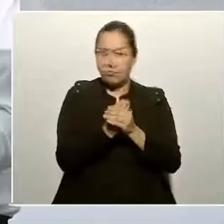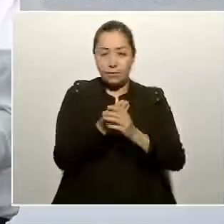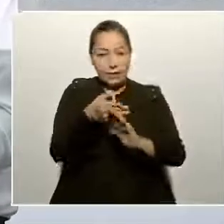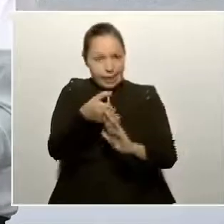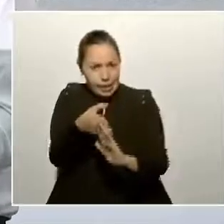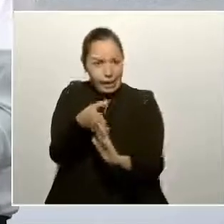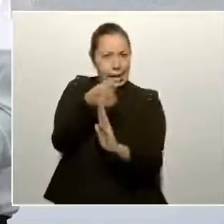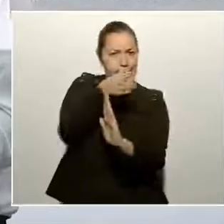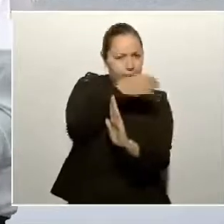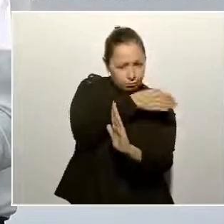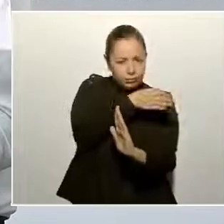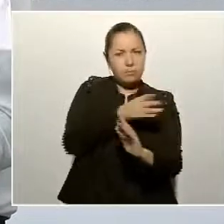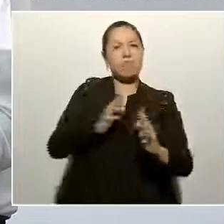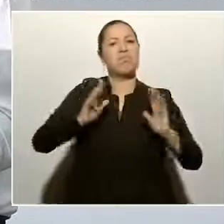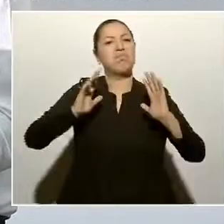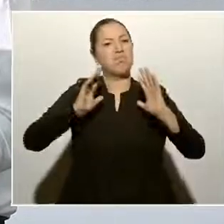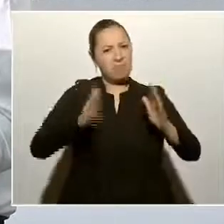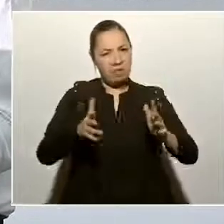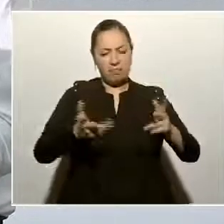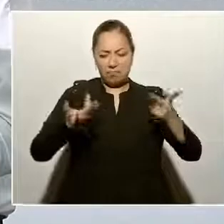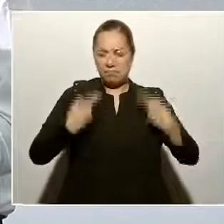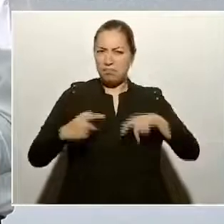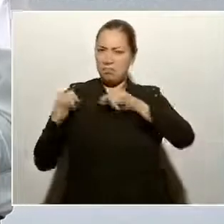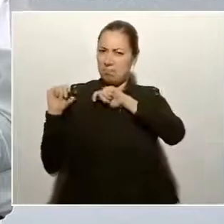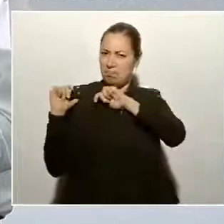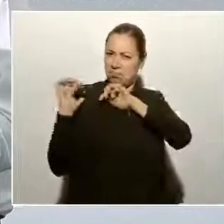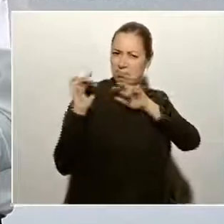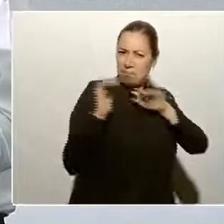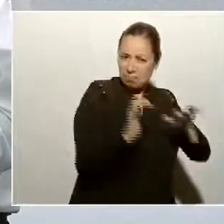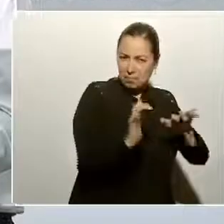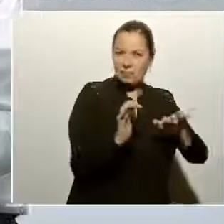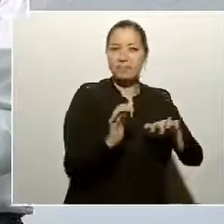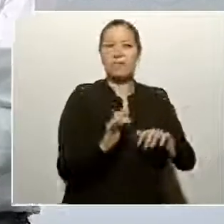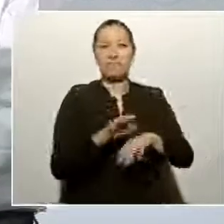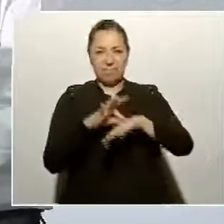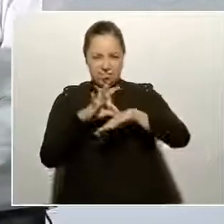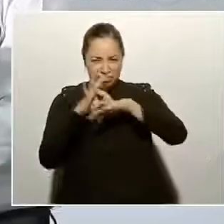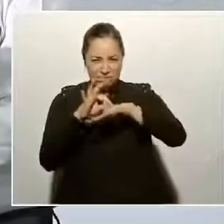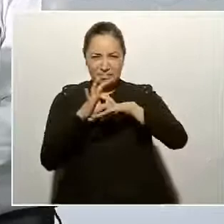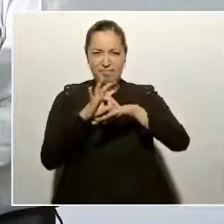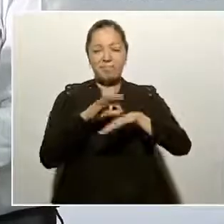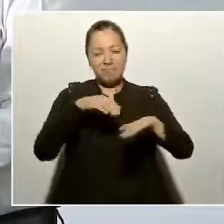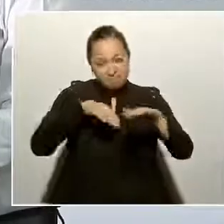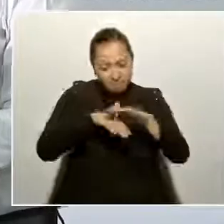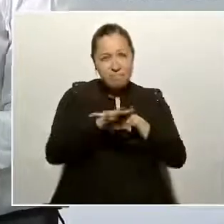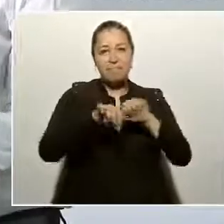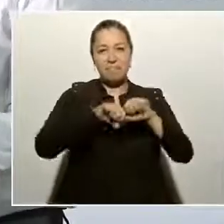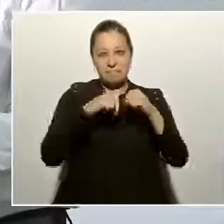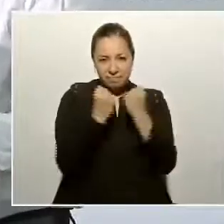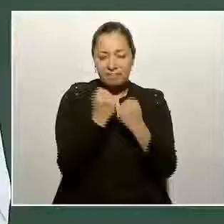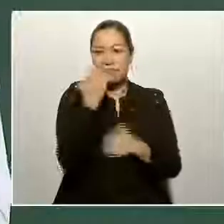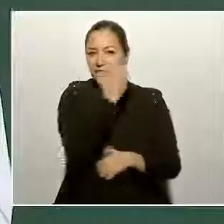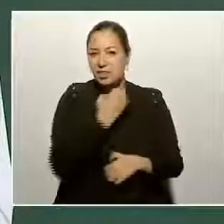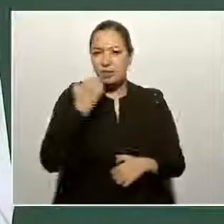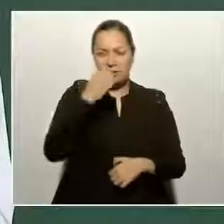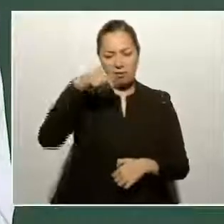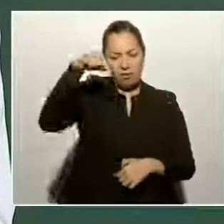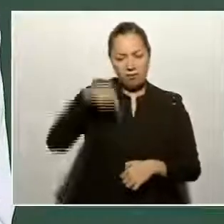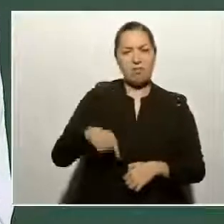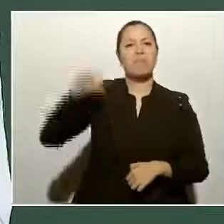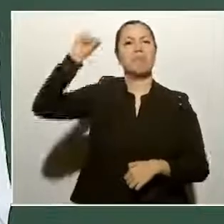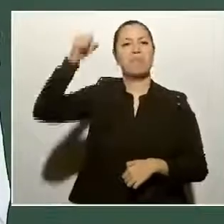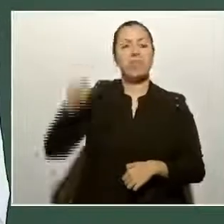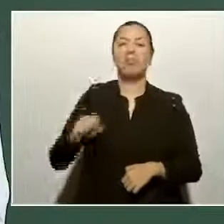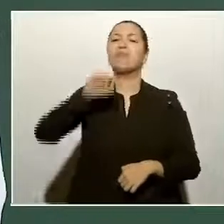ya vamos a tener clases presenciales, en Sinaloa y en todo el país. Yo mucho